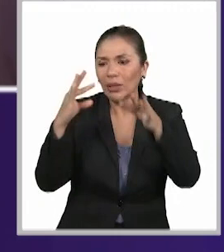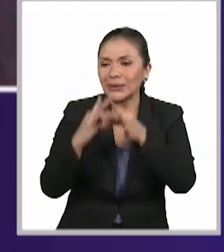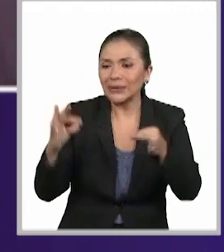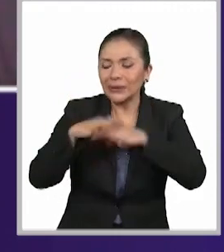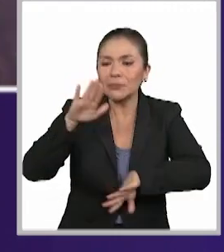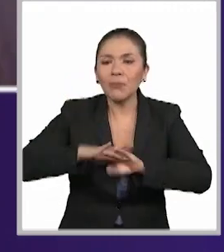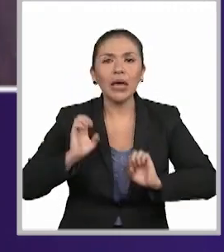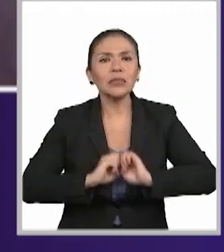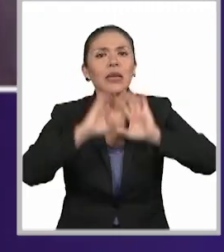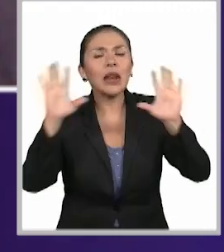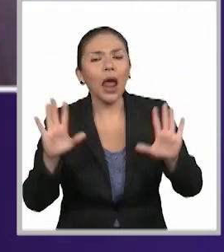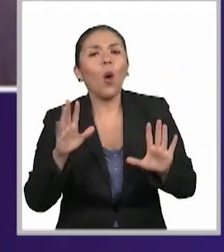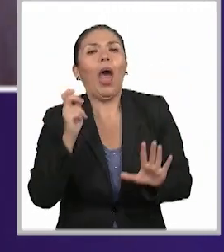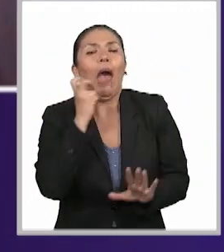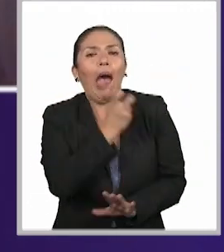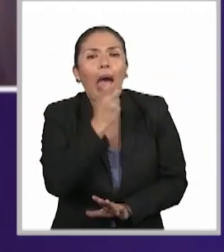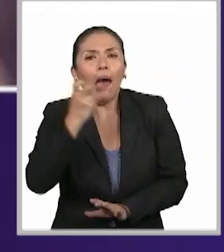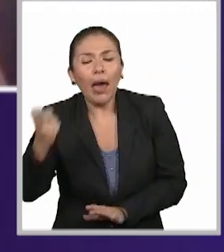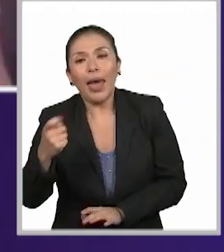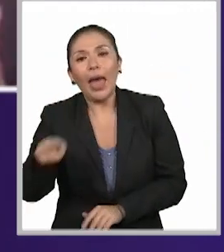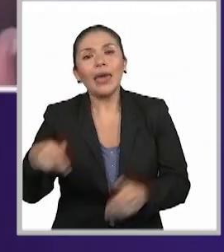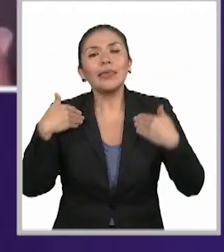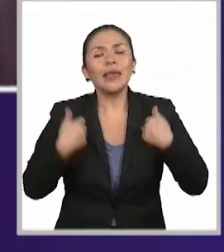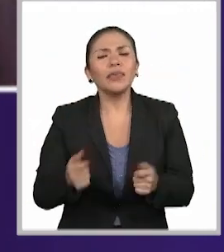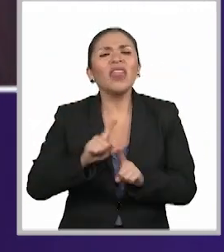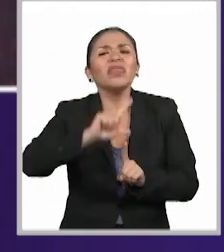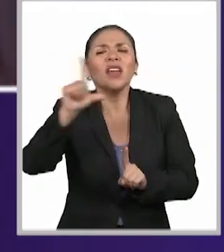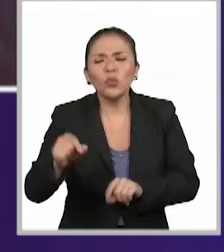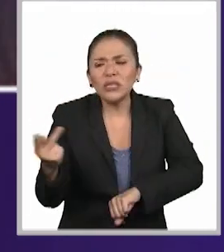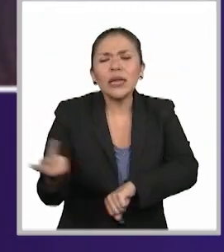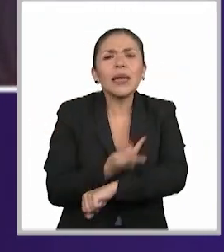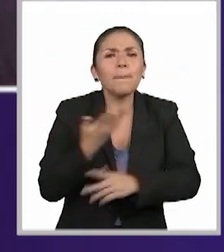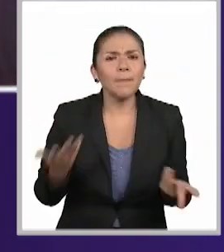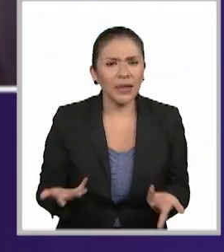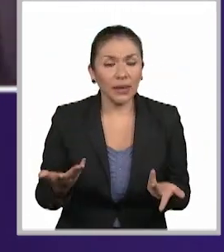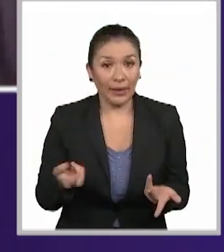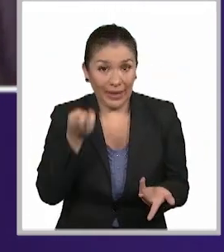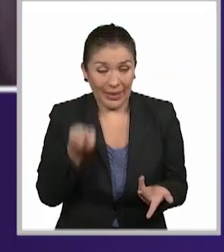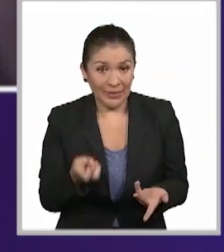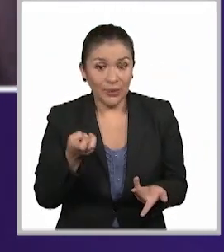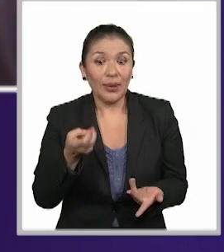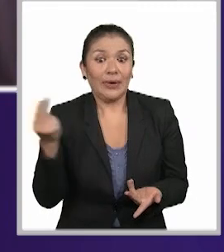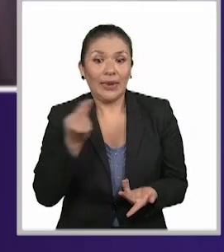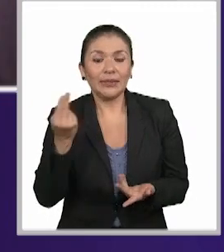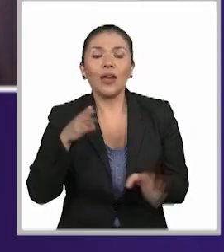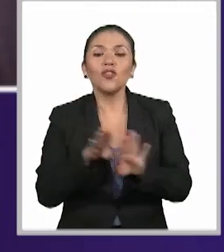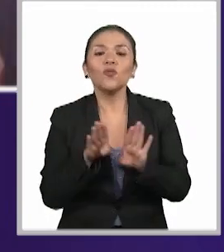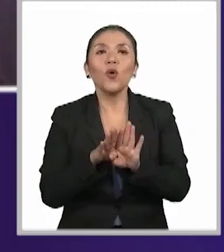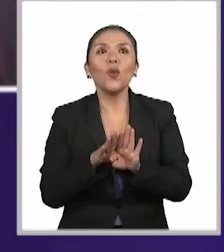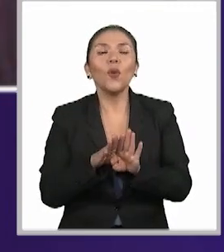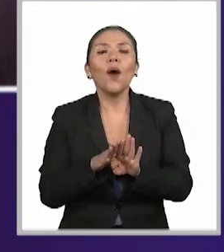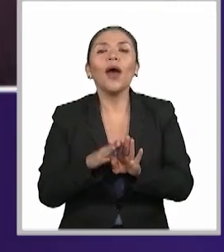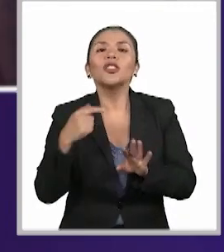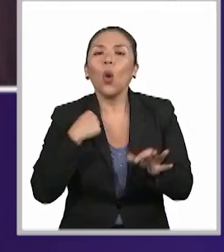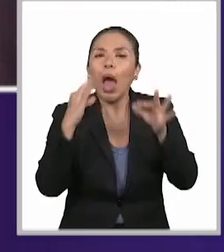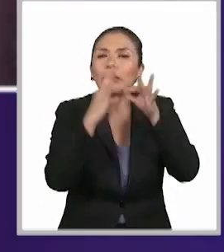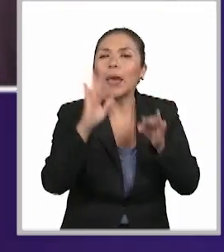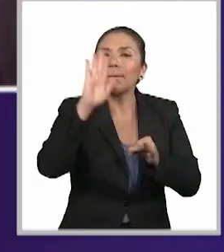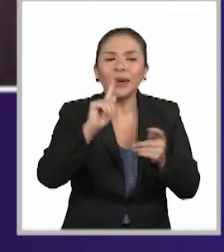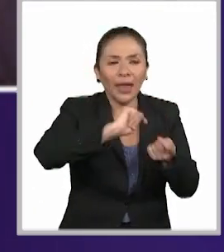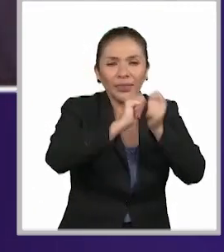estamos aclarando esos derechos que ya tenía la persona, pero que le quede claro qué pasa después de eso, ¿no? Entonces, de alguna manera como que